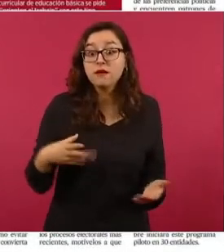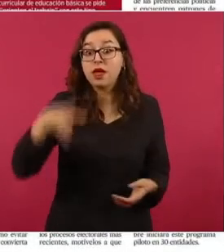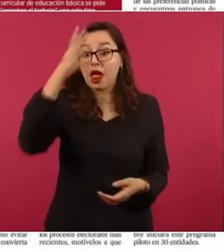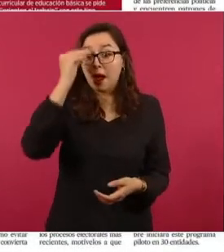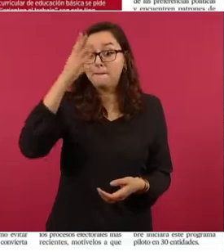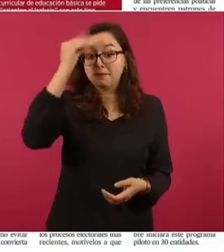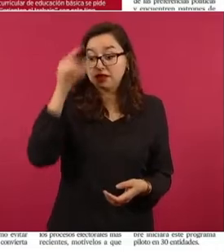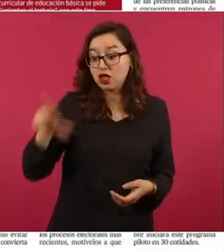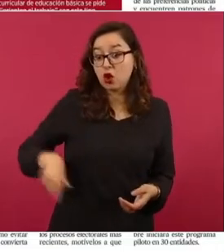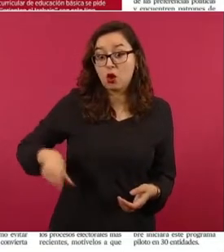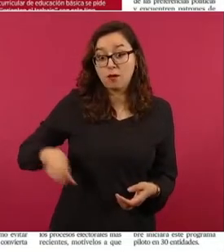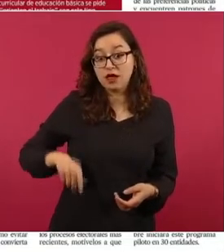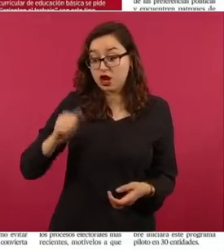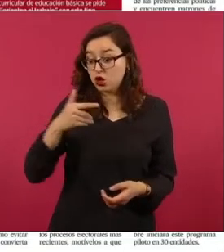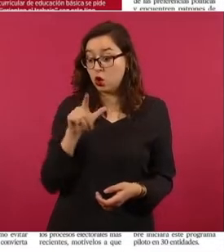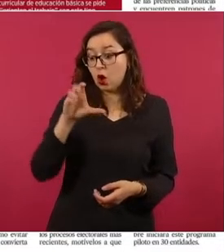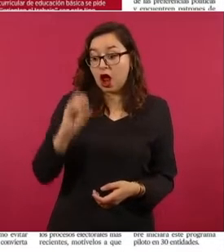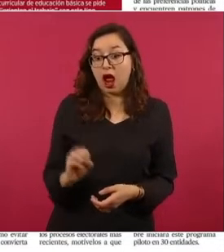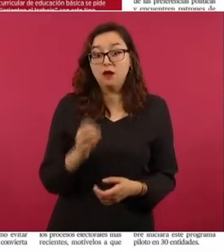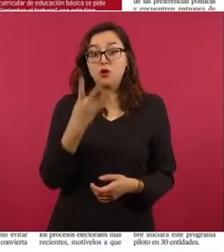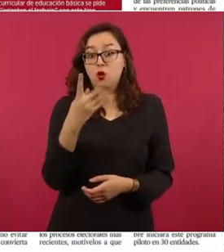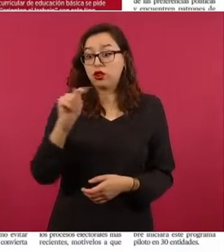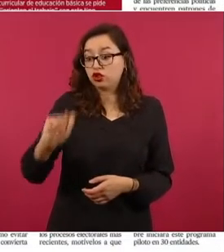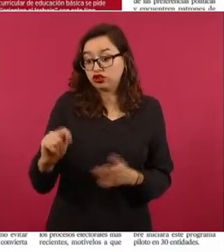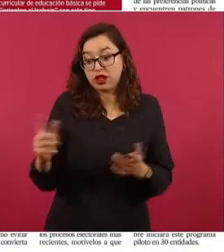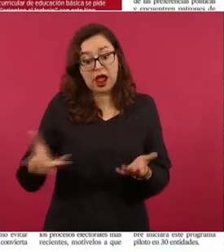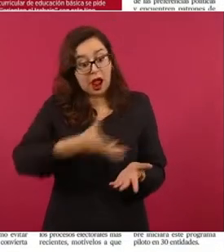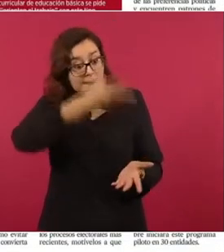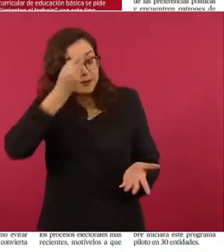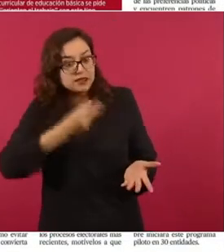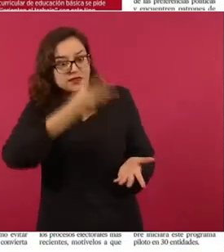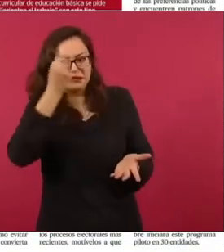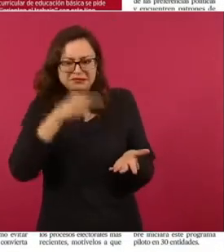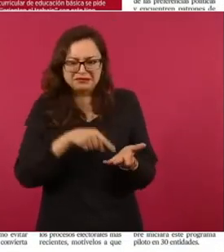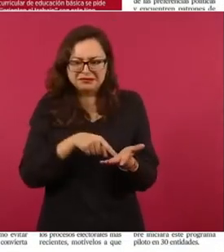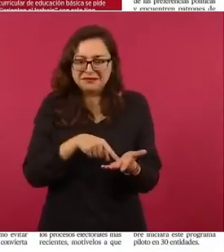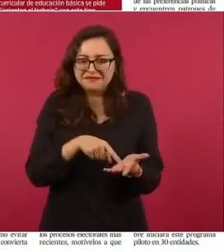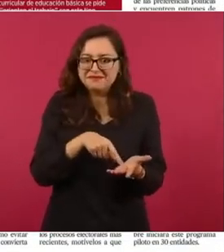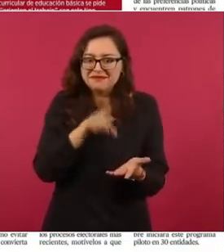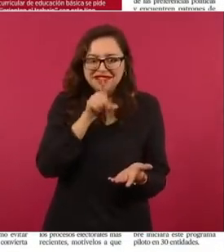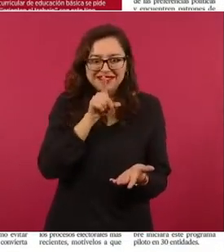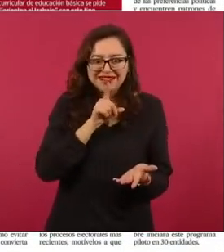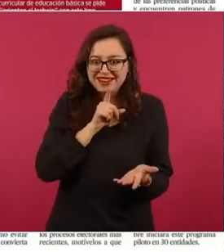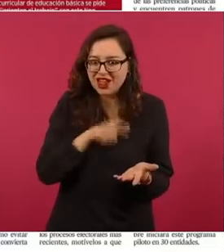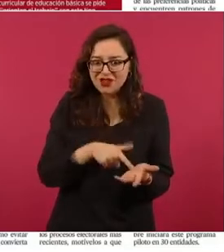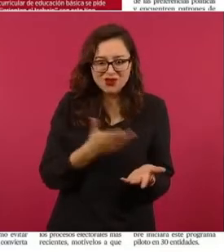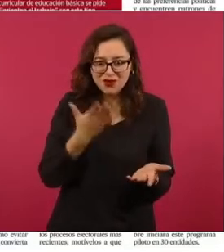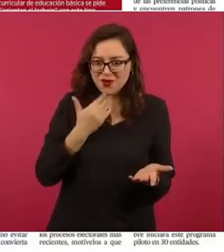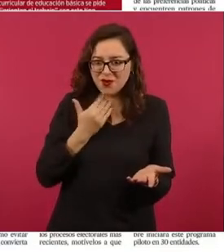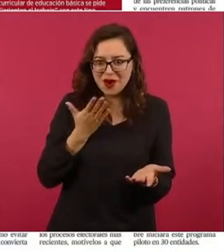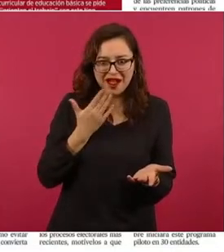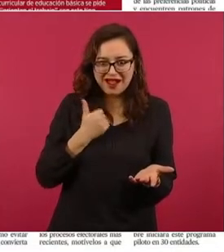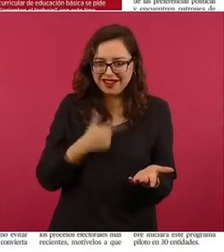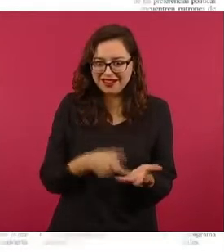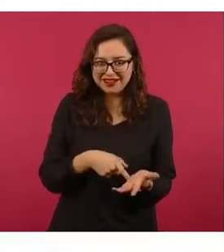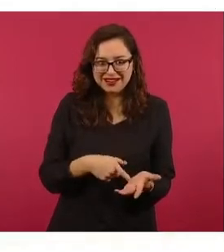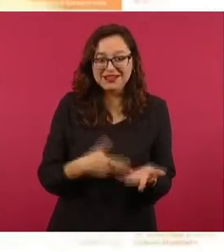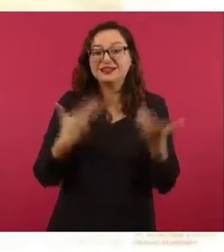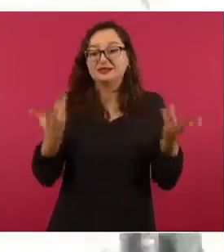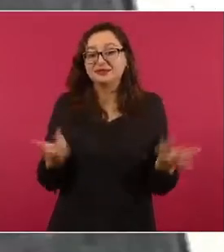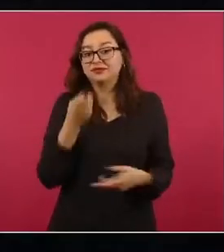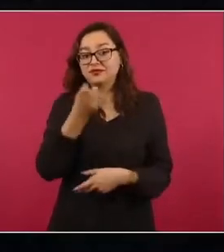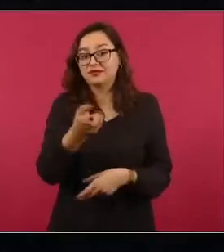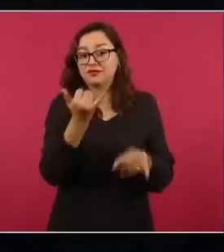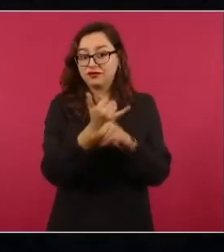y acciones de la administración del presidente Andrés Manuel López Obrador, lo cual es falso. Esta desinformación tiene origen